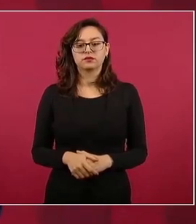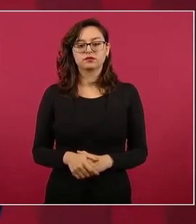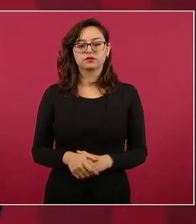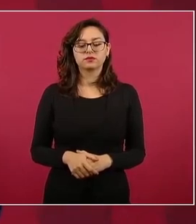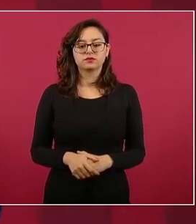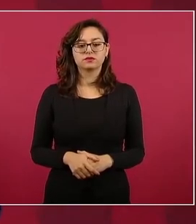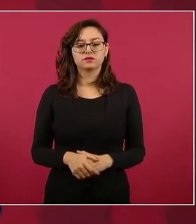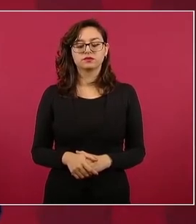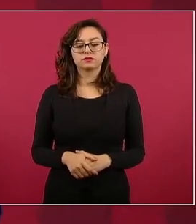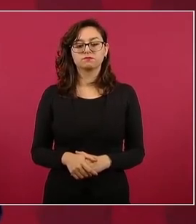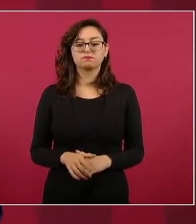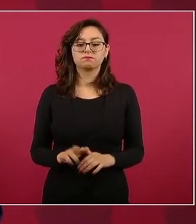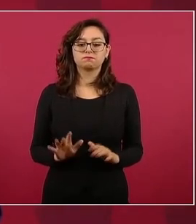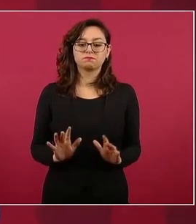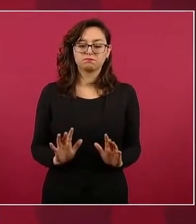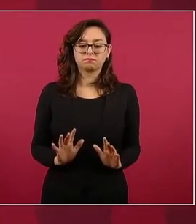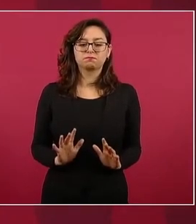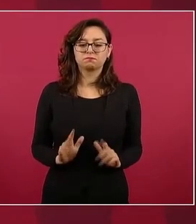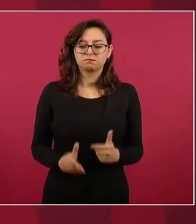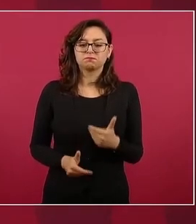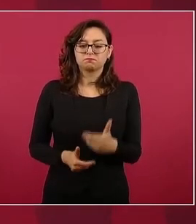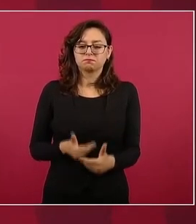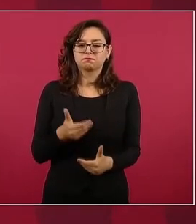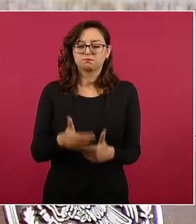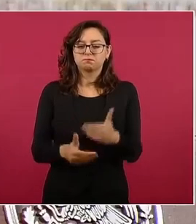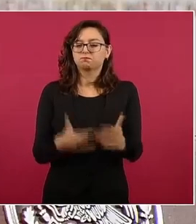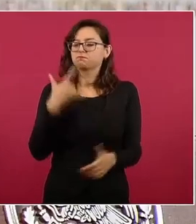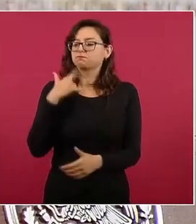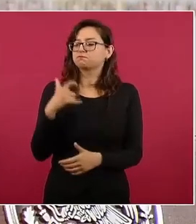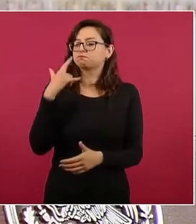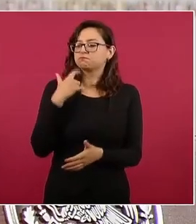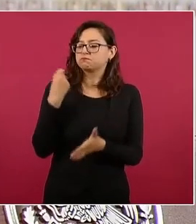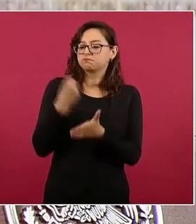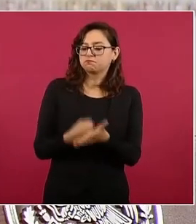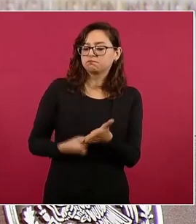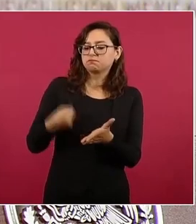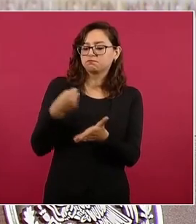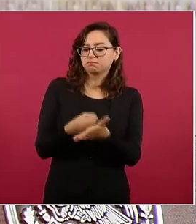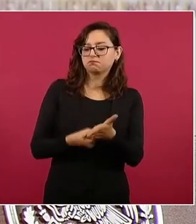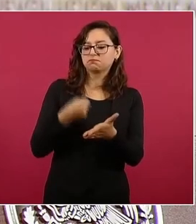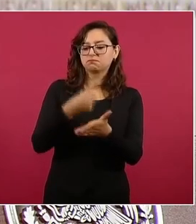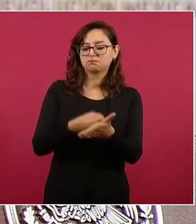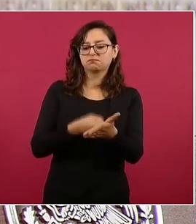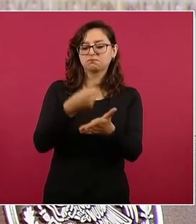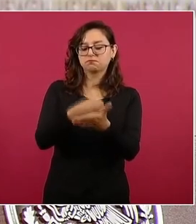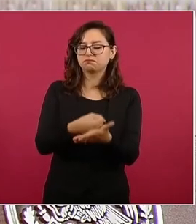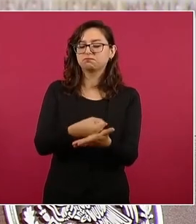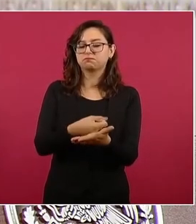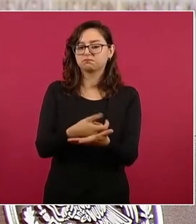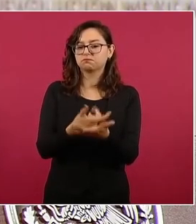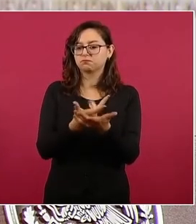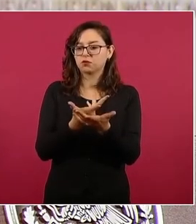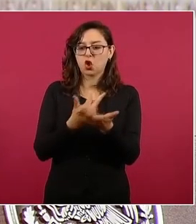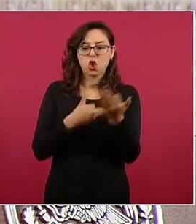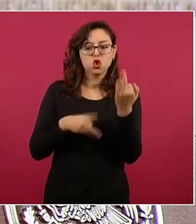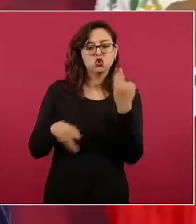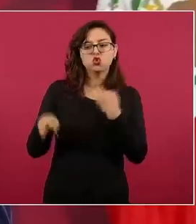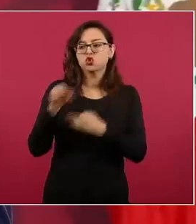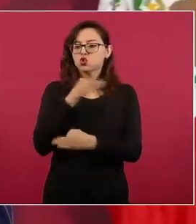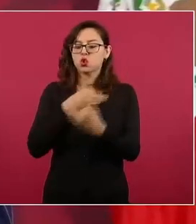vamos a insistir en que nos unamos